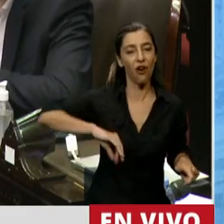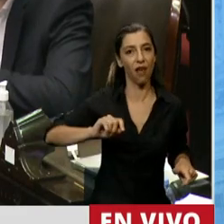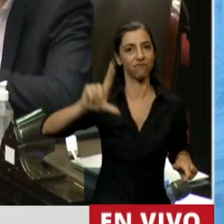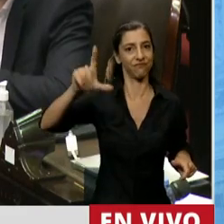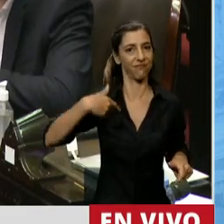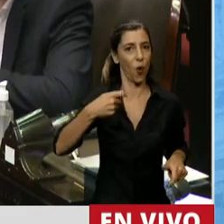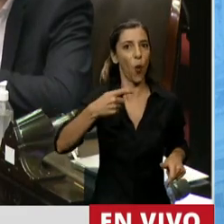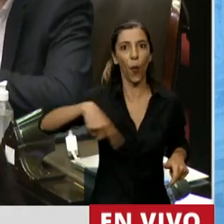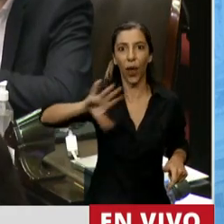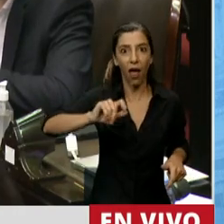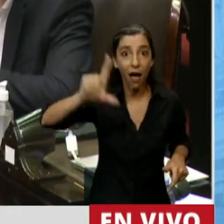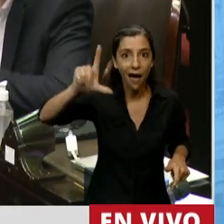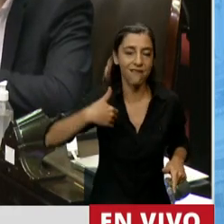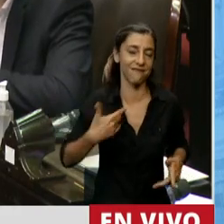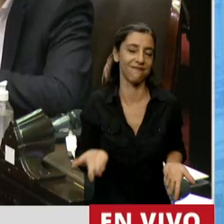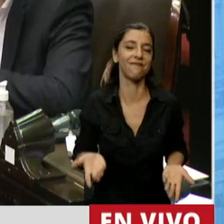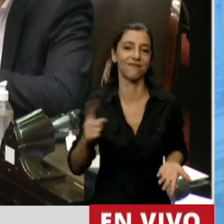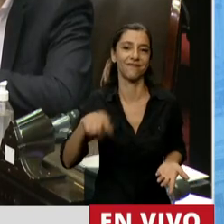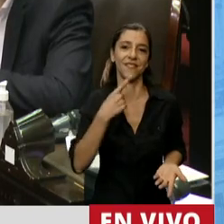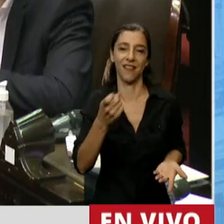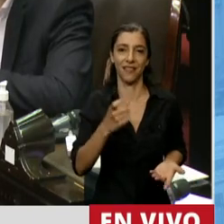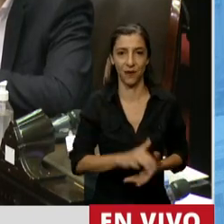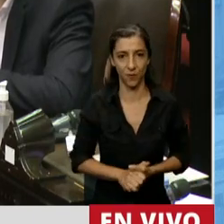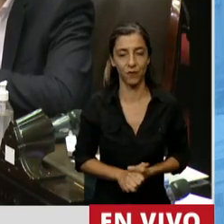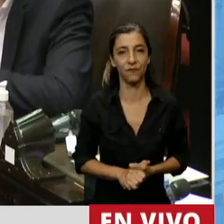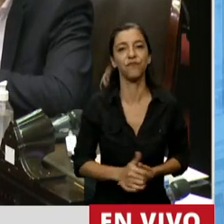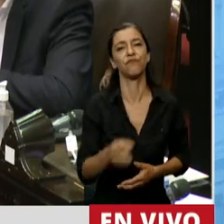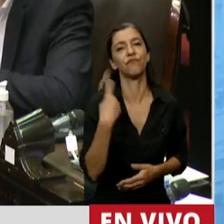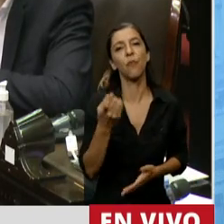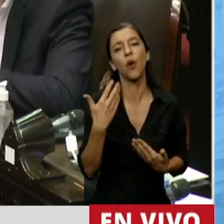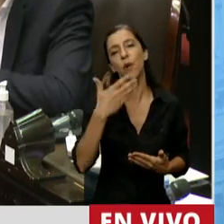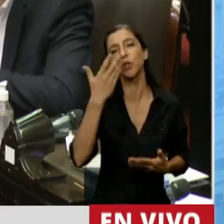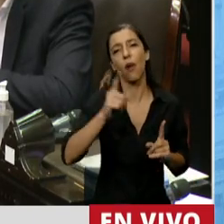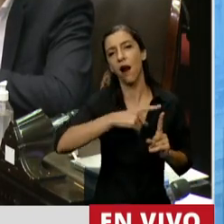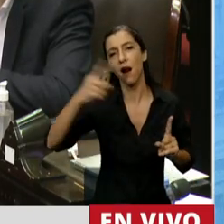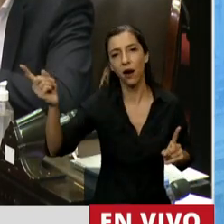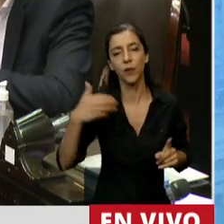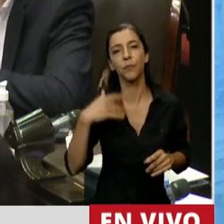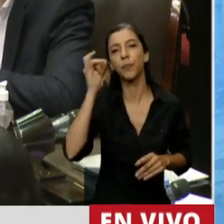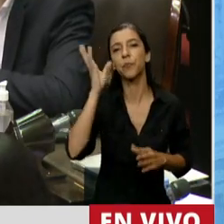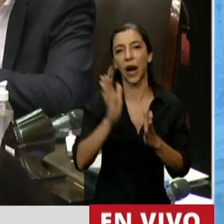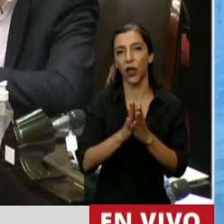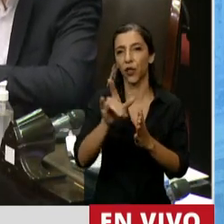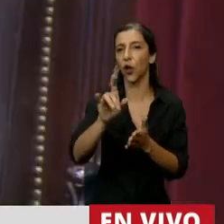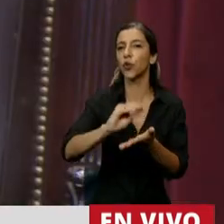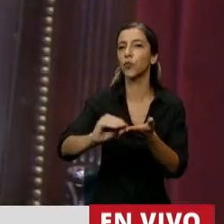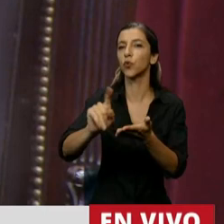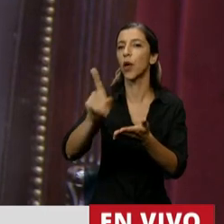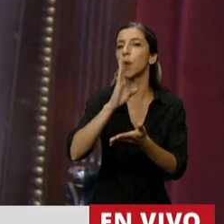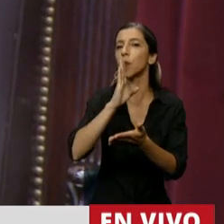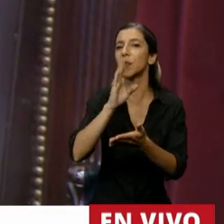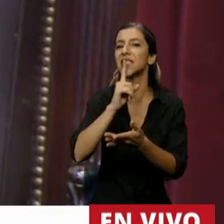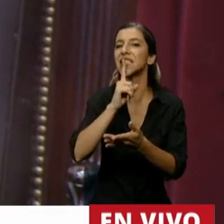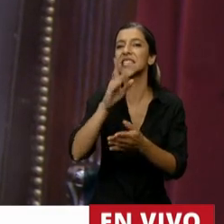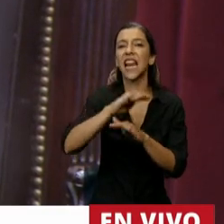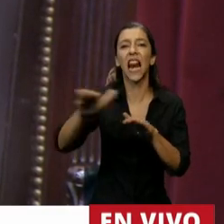jubilados. Pudiéramos hablar durante mucho tiempo. Perdón, diputado. Les pido por favor silencio. un murmullo